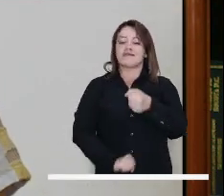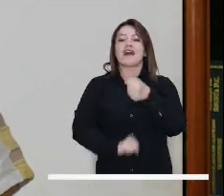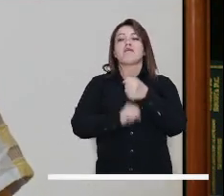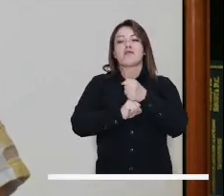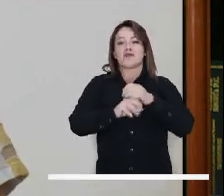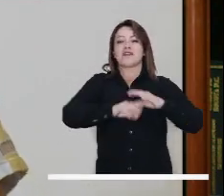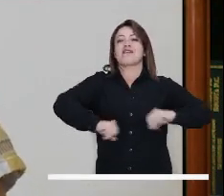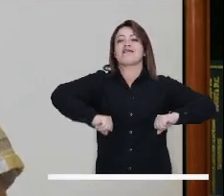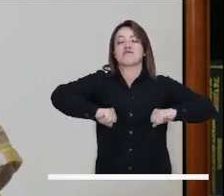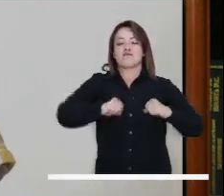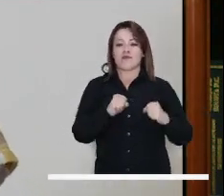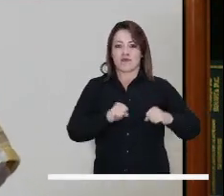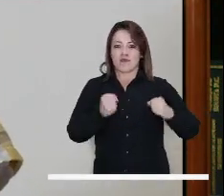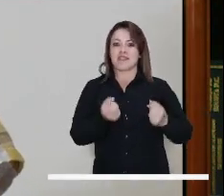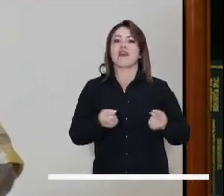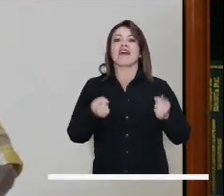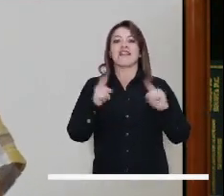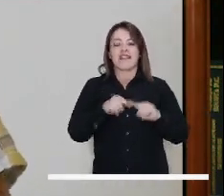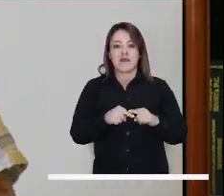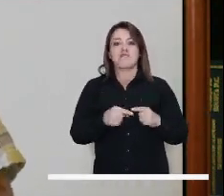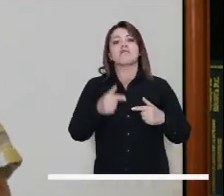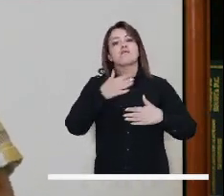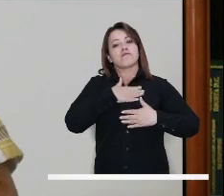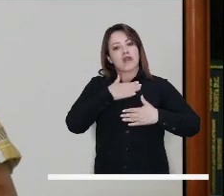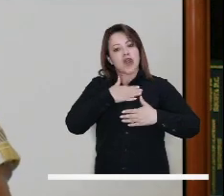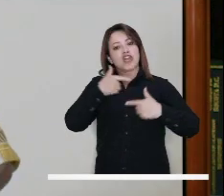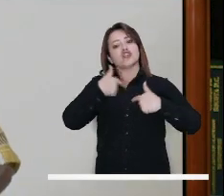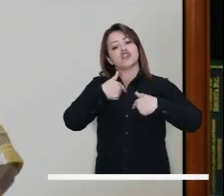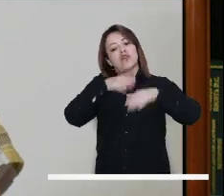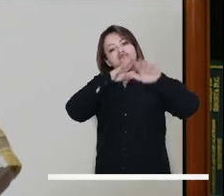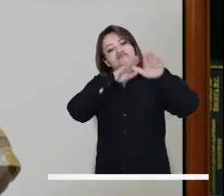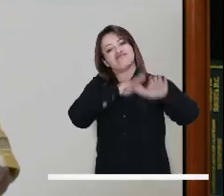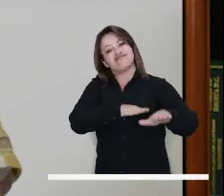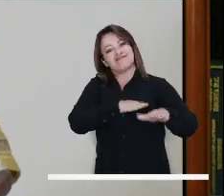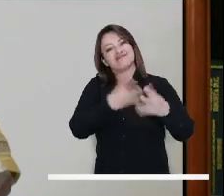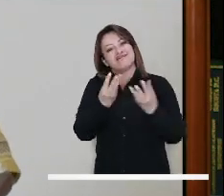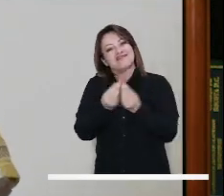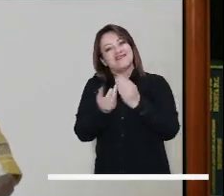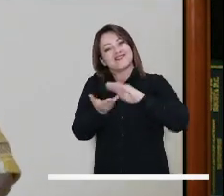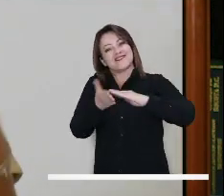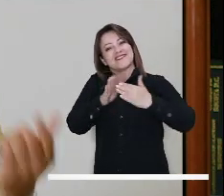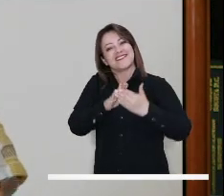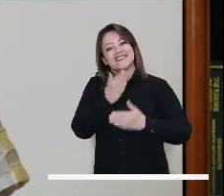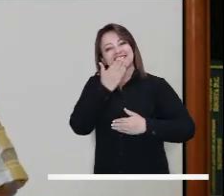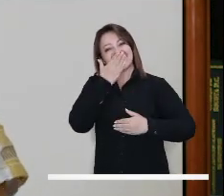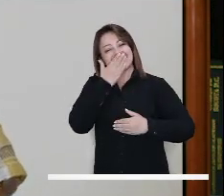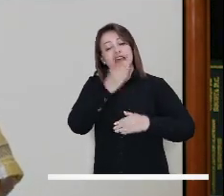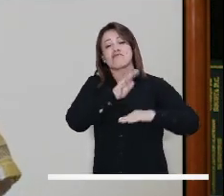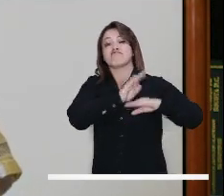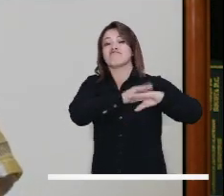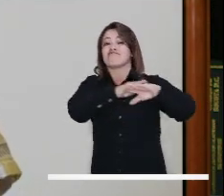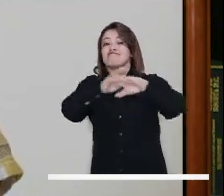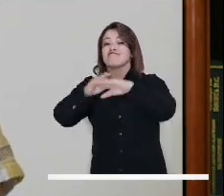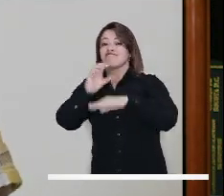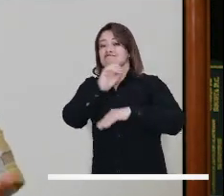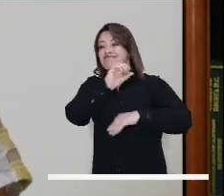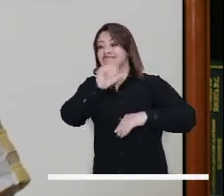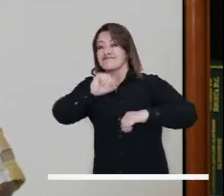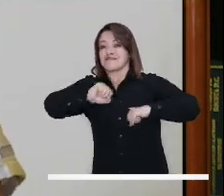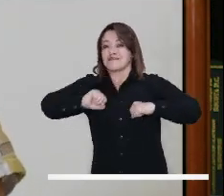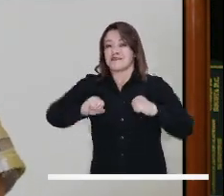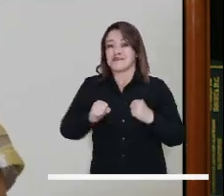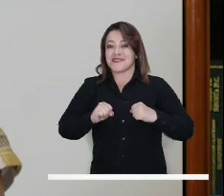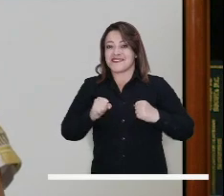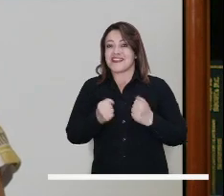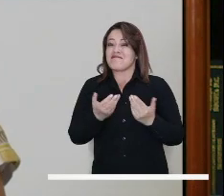le aporta mucho a la ciudad. desde nuestro ejercicio como vocera del Movimiento Alternativo Indígena y Social, invitamos a todos los bogotanos y